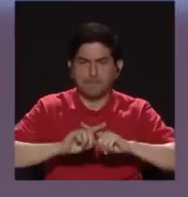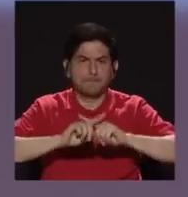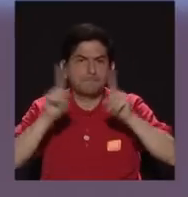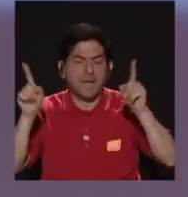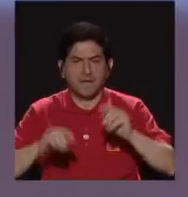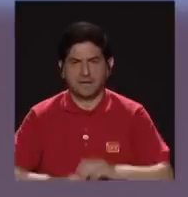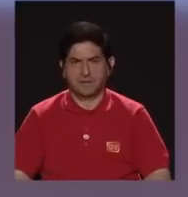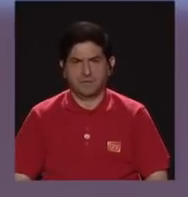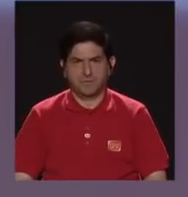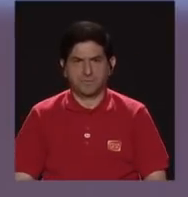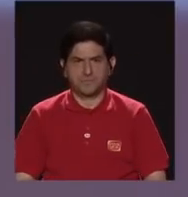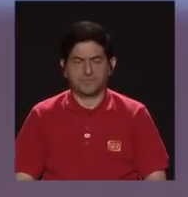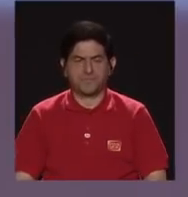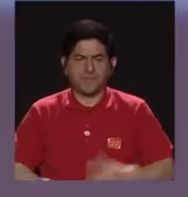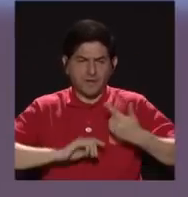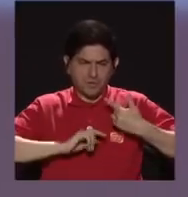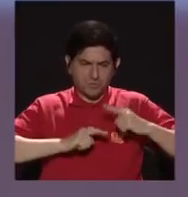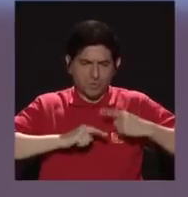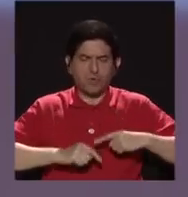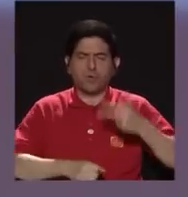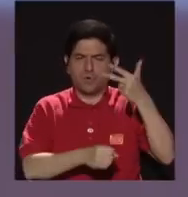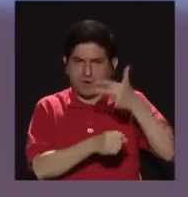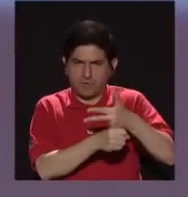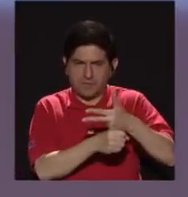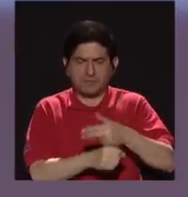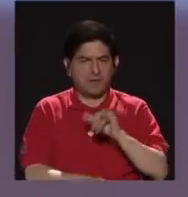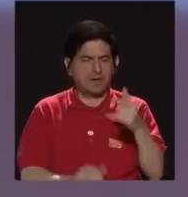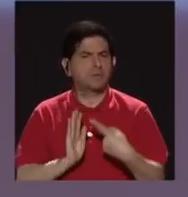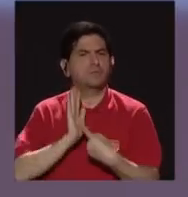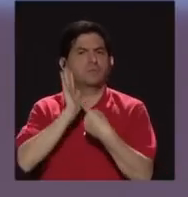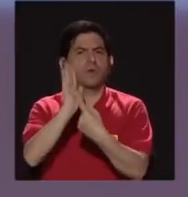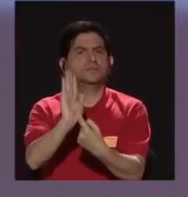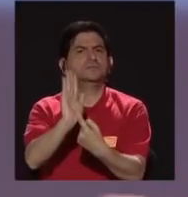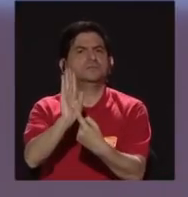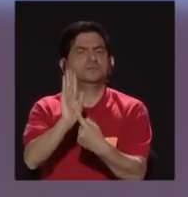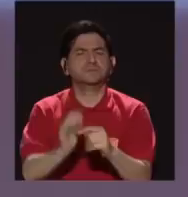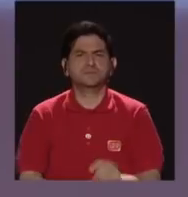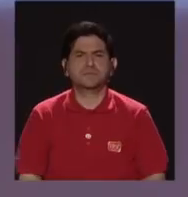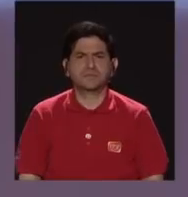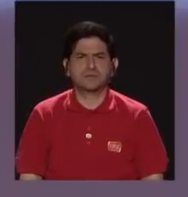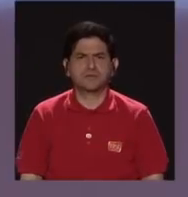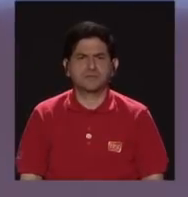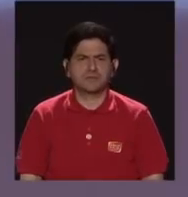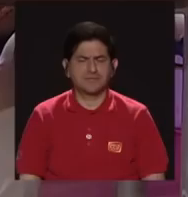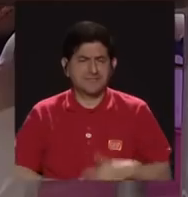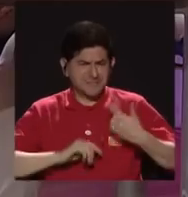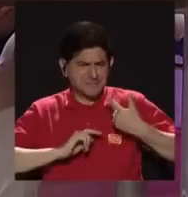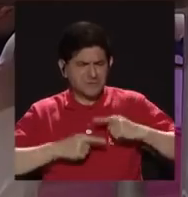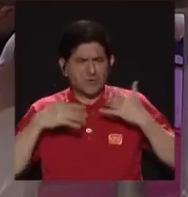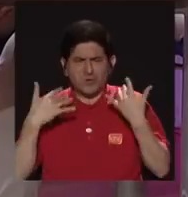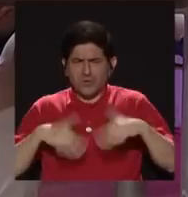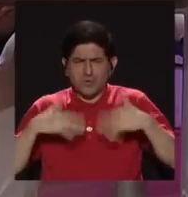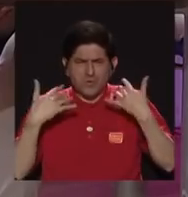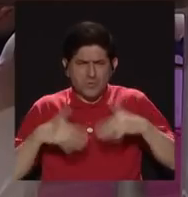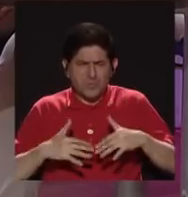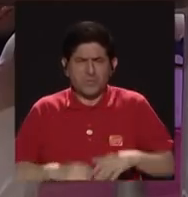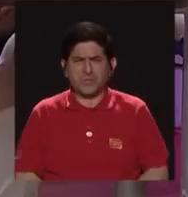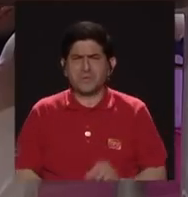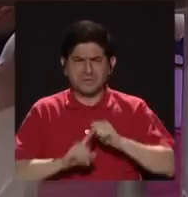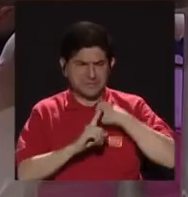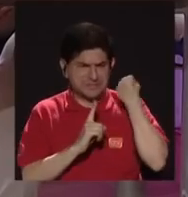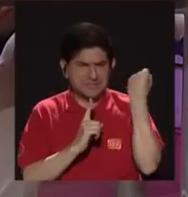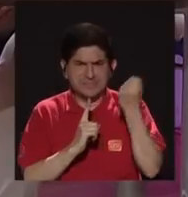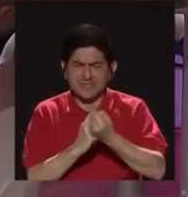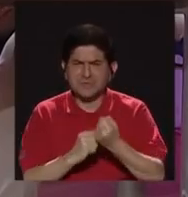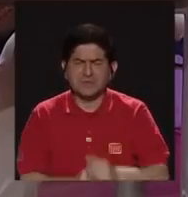pues, además de que en luta a Guatemala nos habla del dolor inmenso, de la gravedad en la